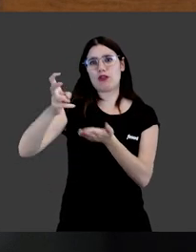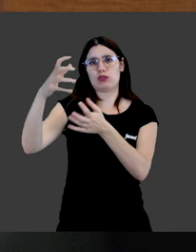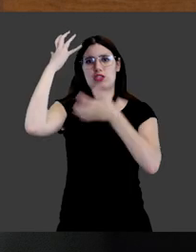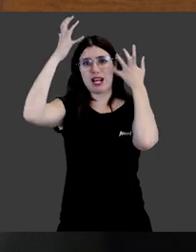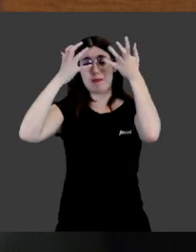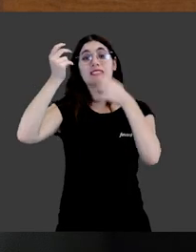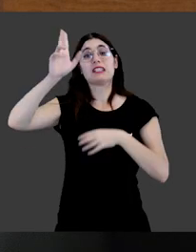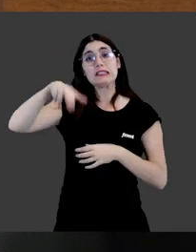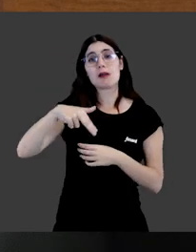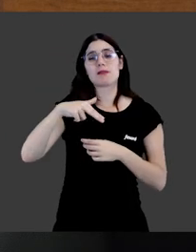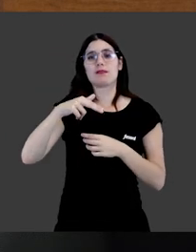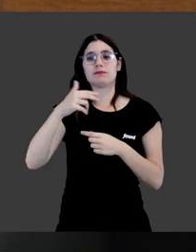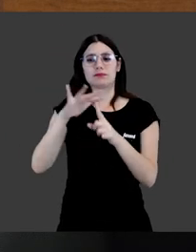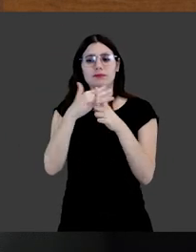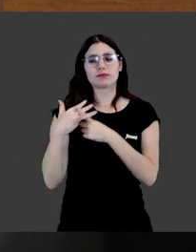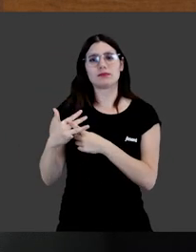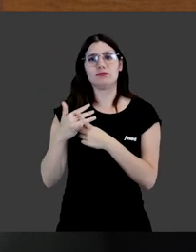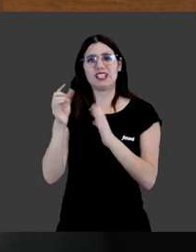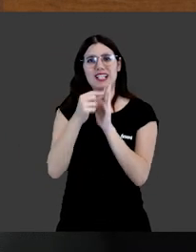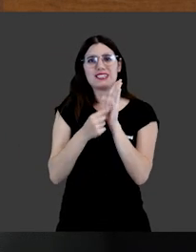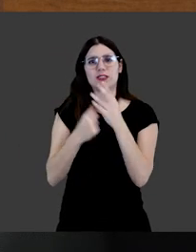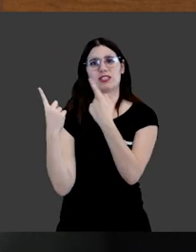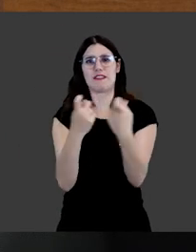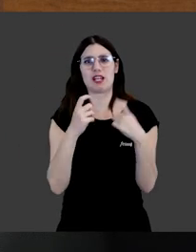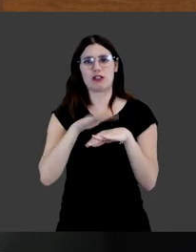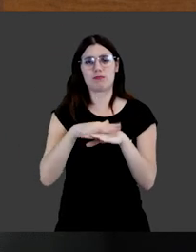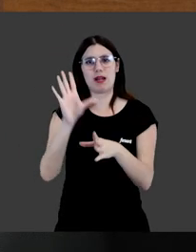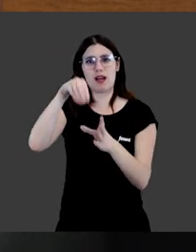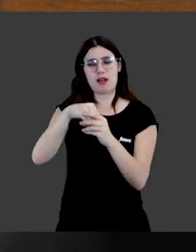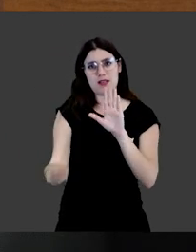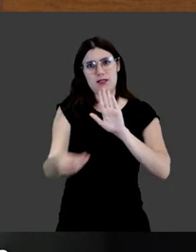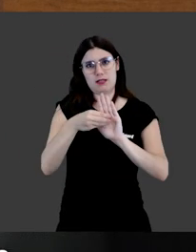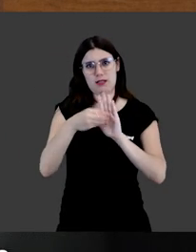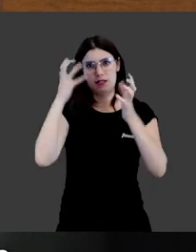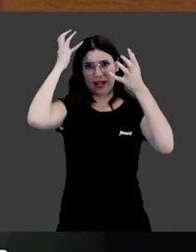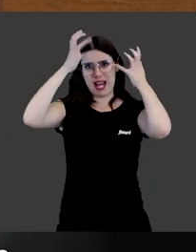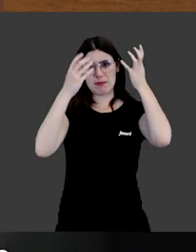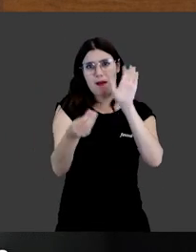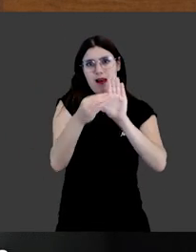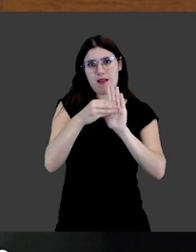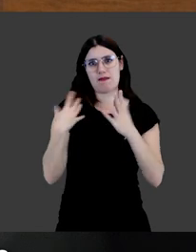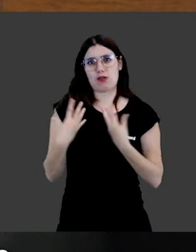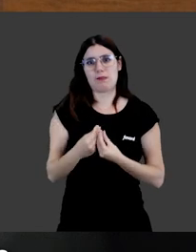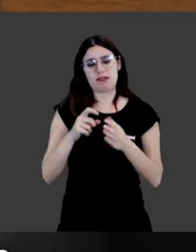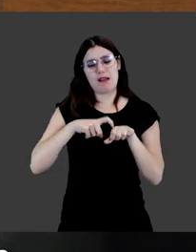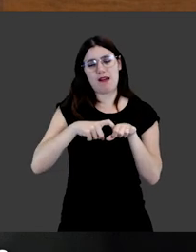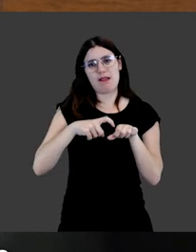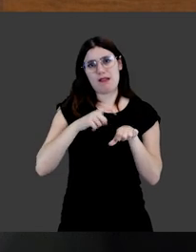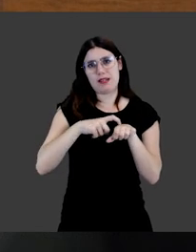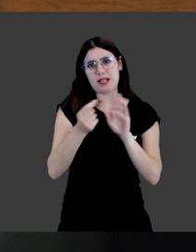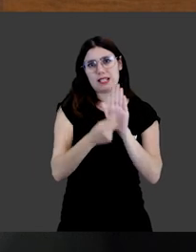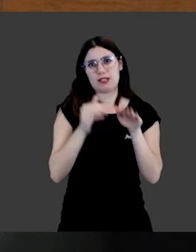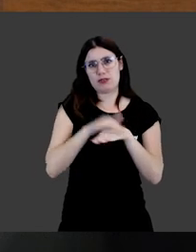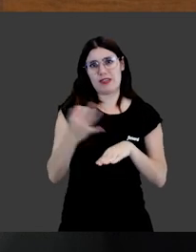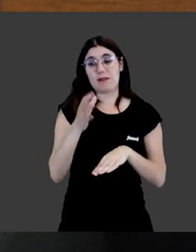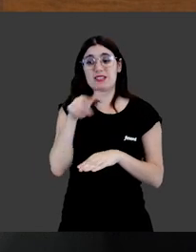diferenciarlos de los otros y establece también los supuestos o requisitos necesarios para incluir a un animal en el concepto o en la categoría de animal de compañía.